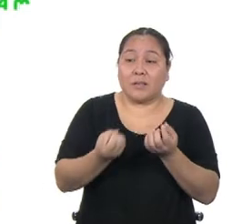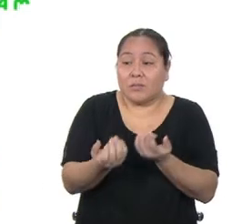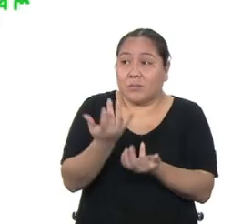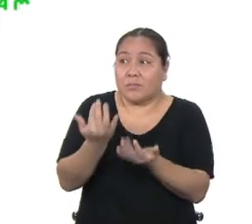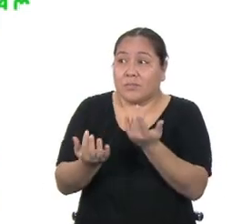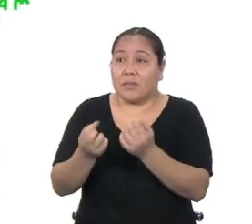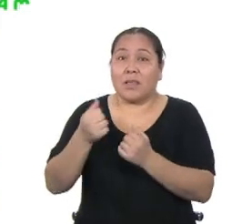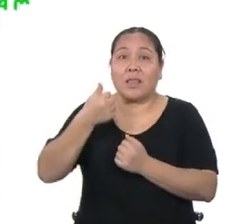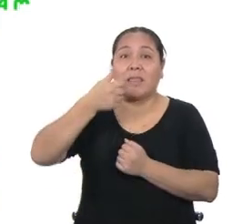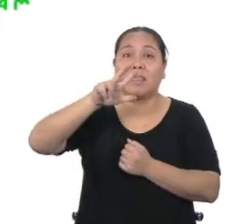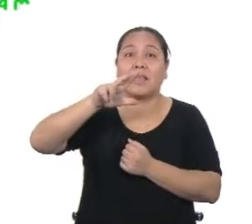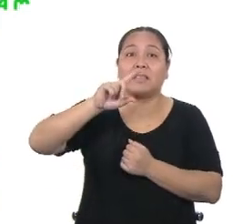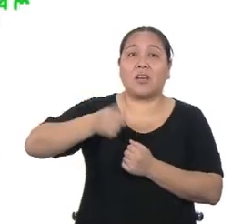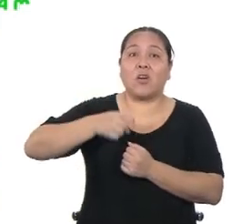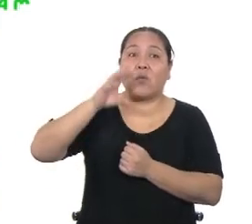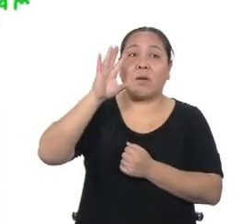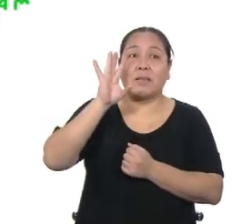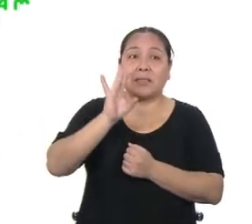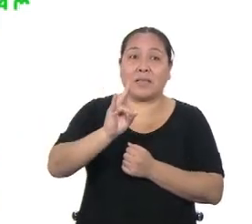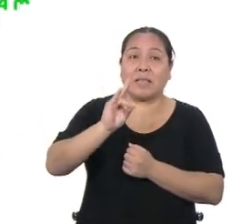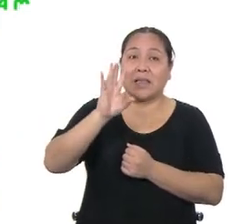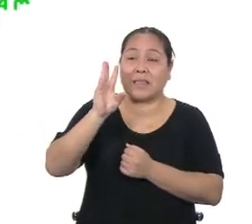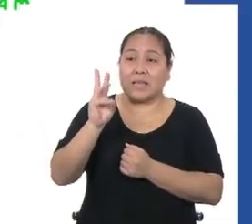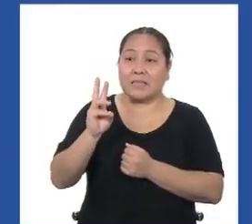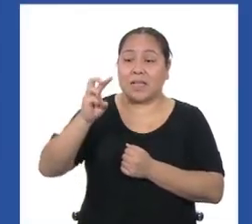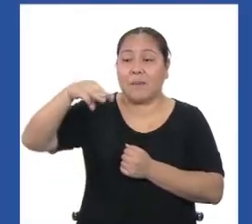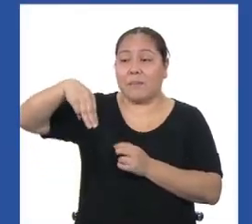,76 metros cuadrados.